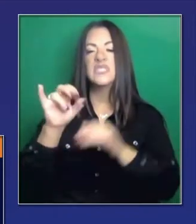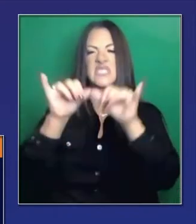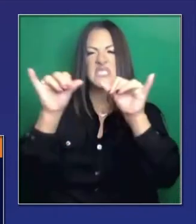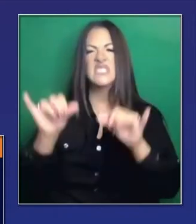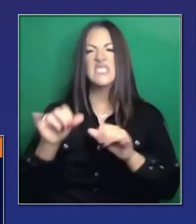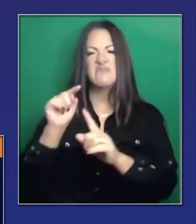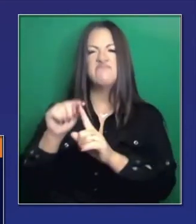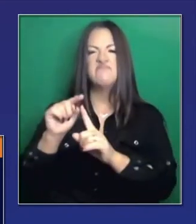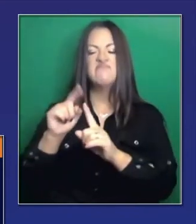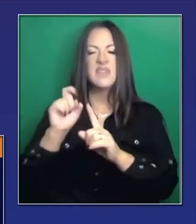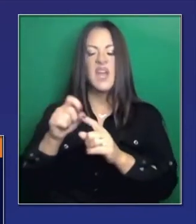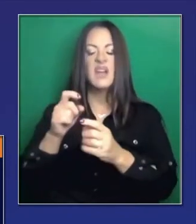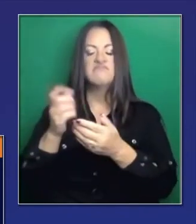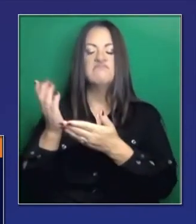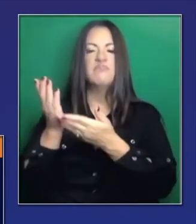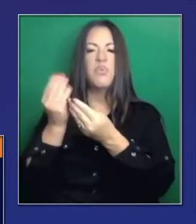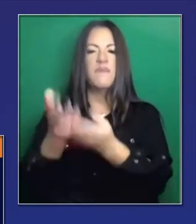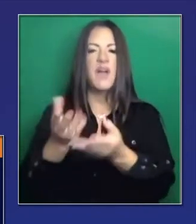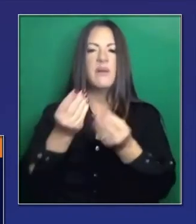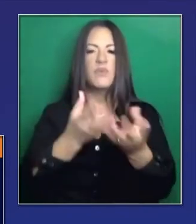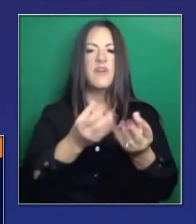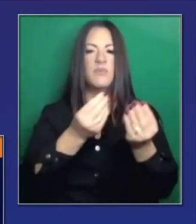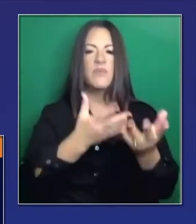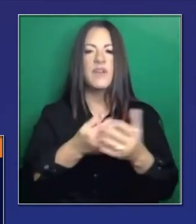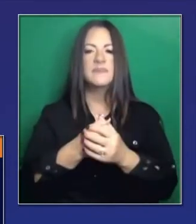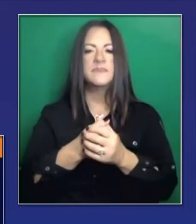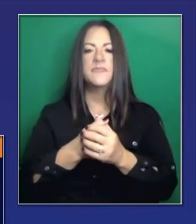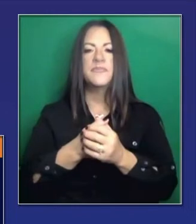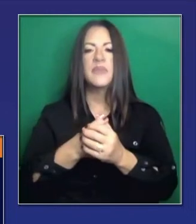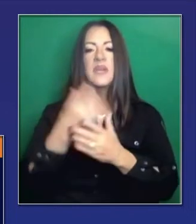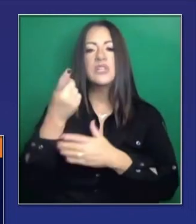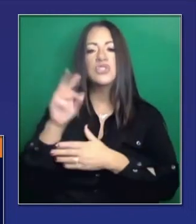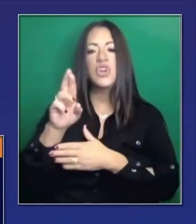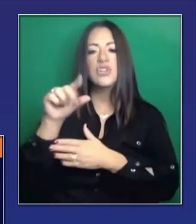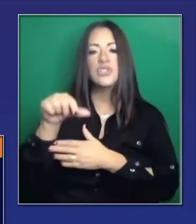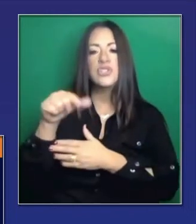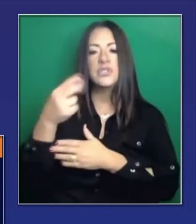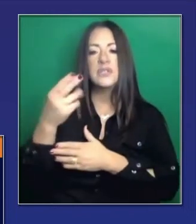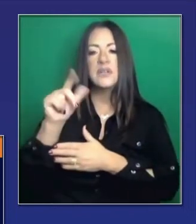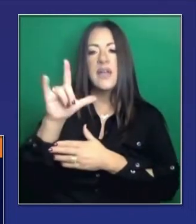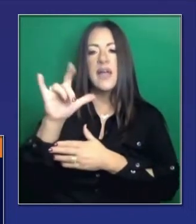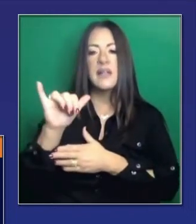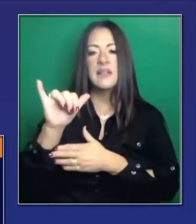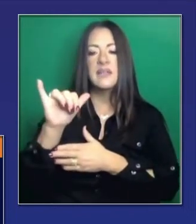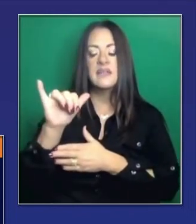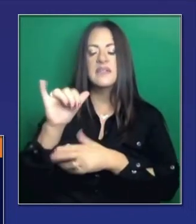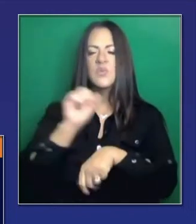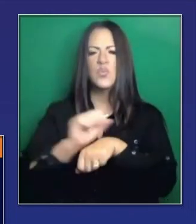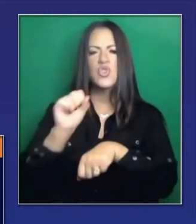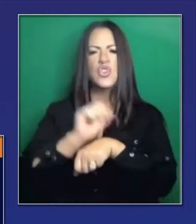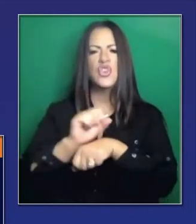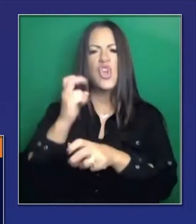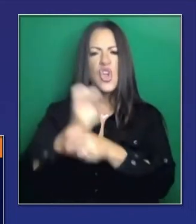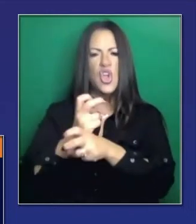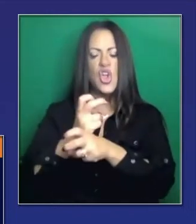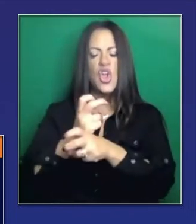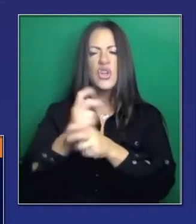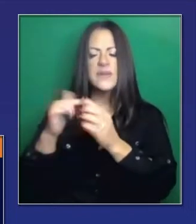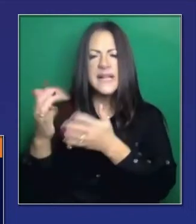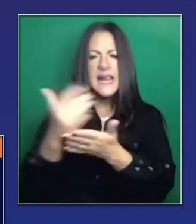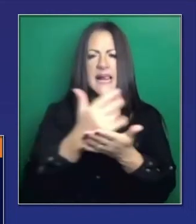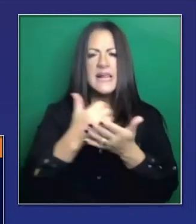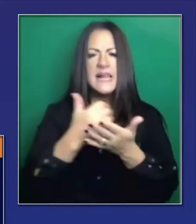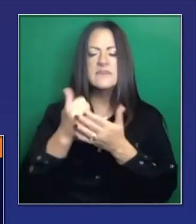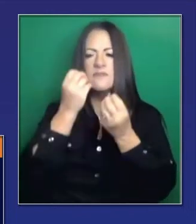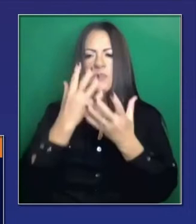Como parte del despliegue. Otra de las estrategias. El doctor Galdi ha estado trabajando arduamente sobre este programa en los últimos